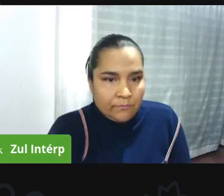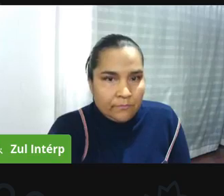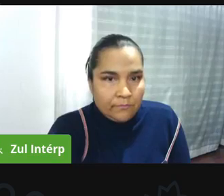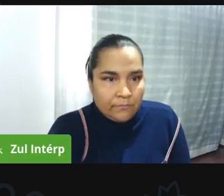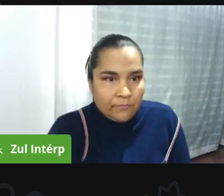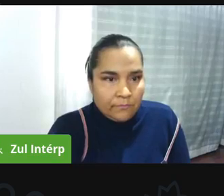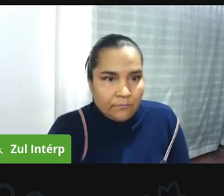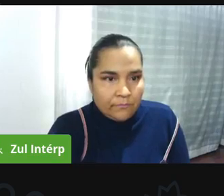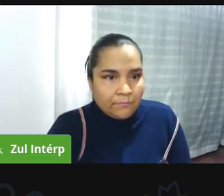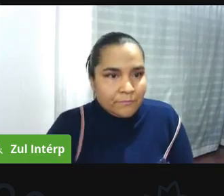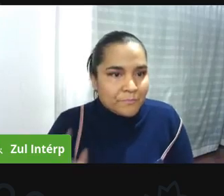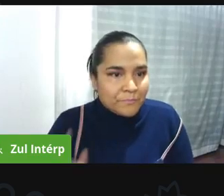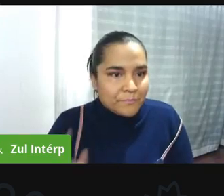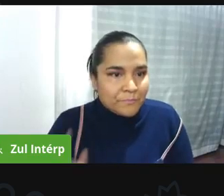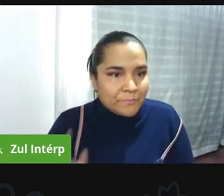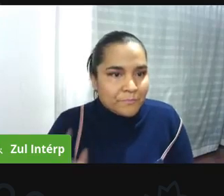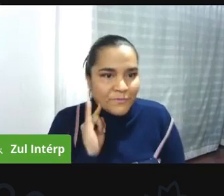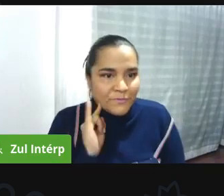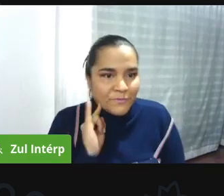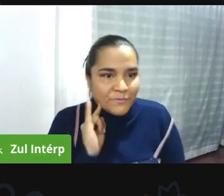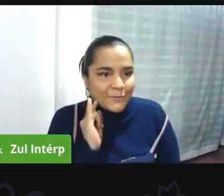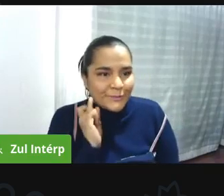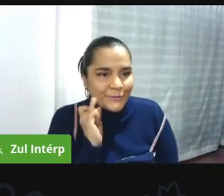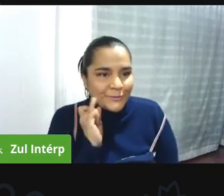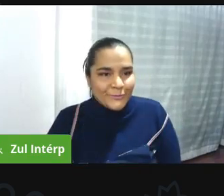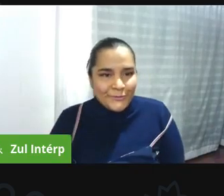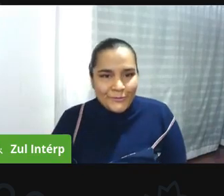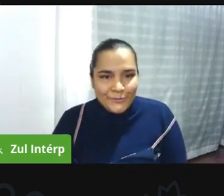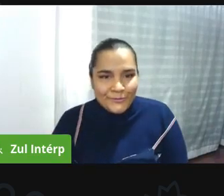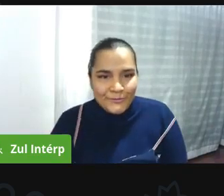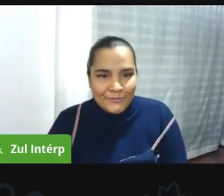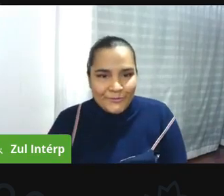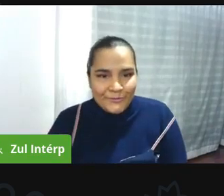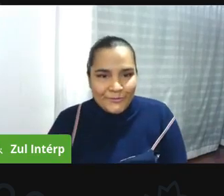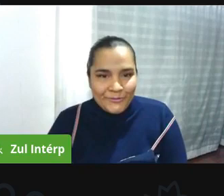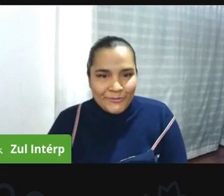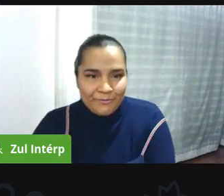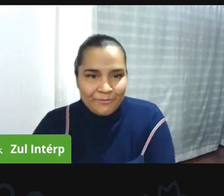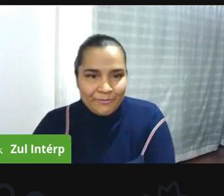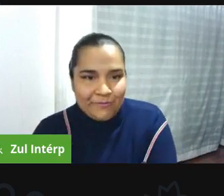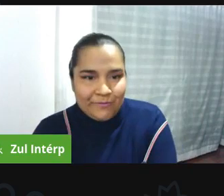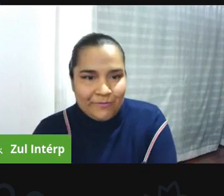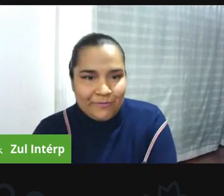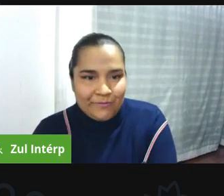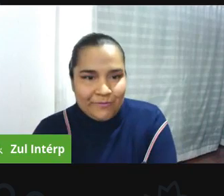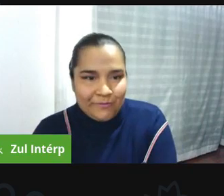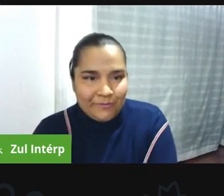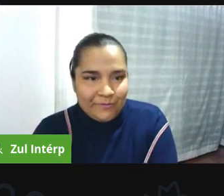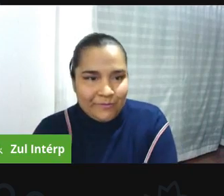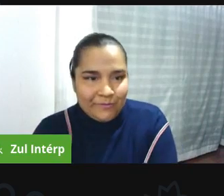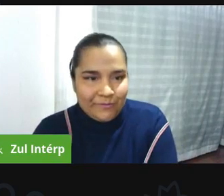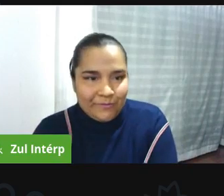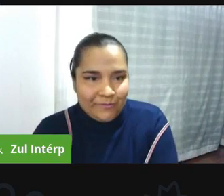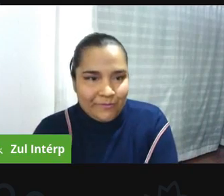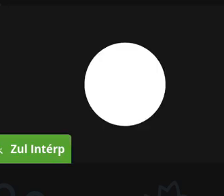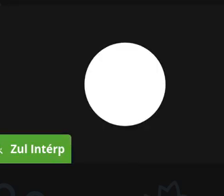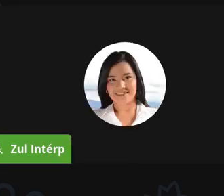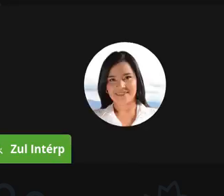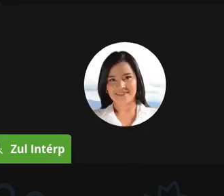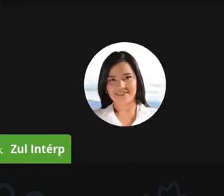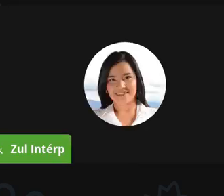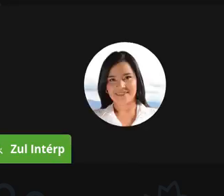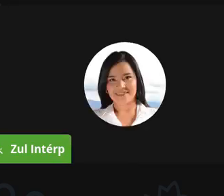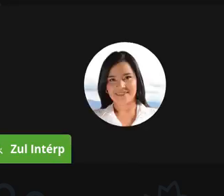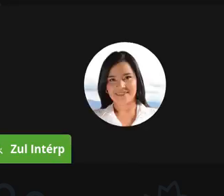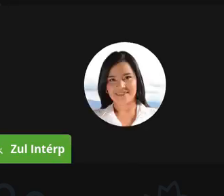live del instituto de la participación y acción comunal y de pac primero que todos los vamos a invitar a todos los que ya están